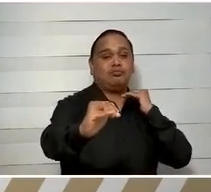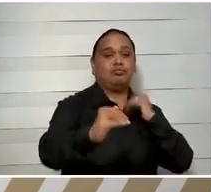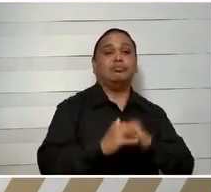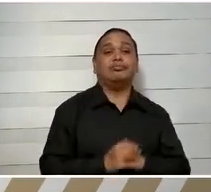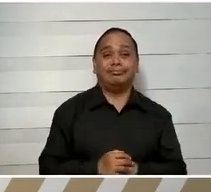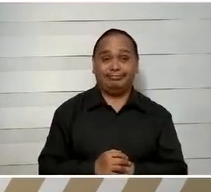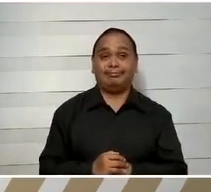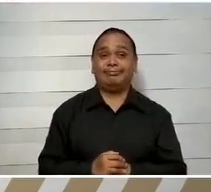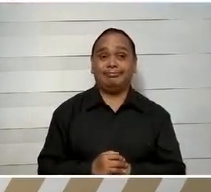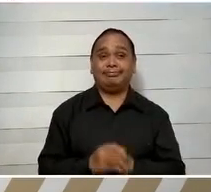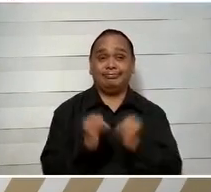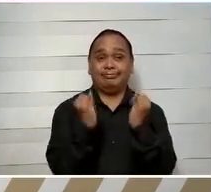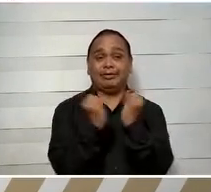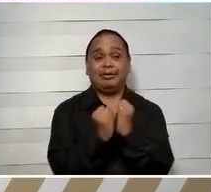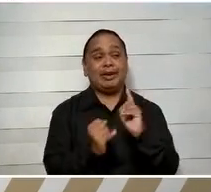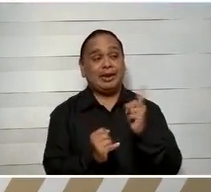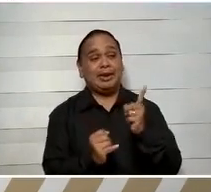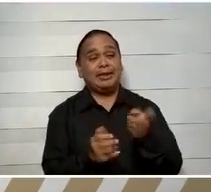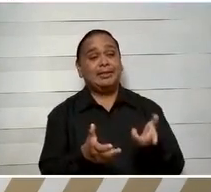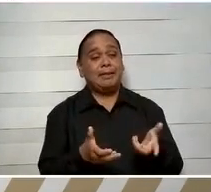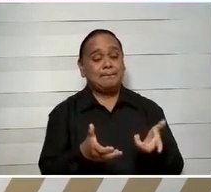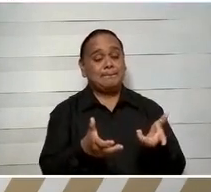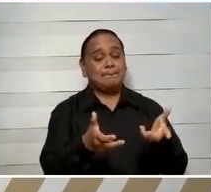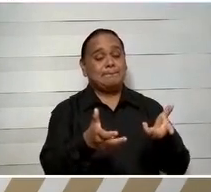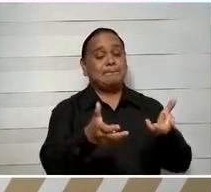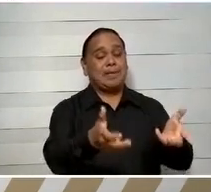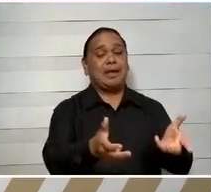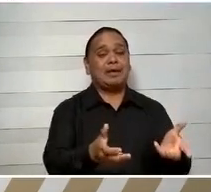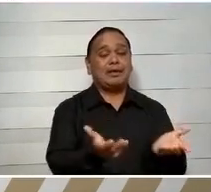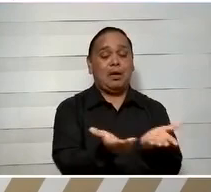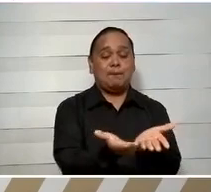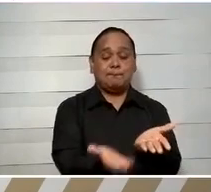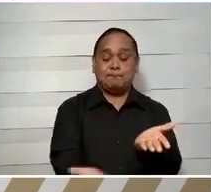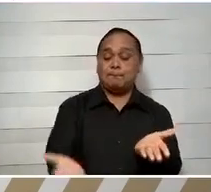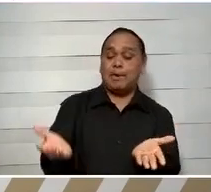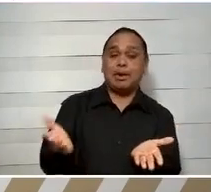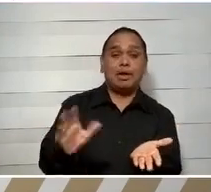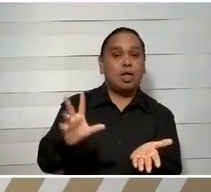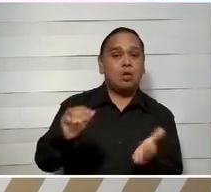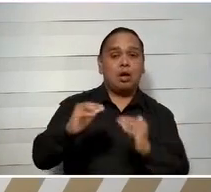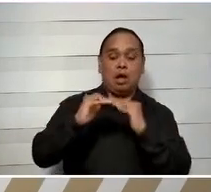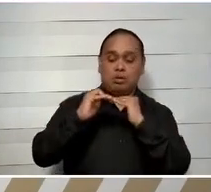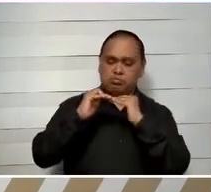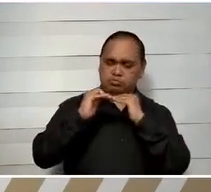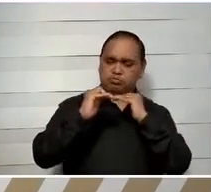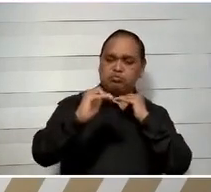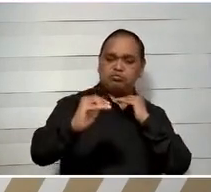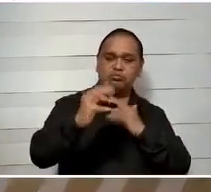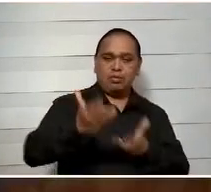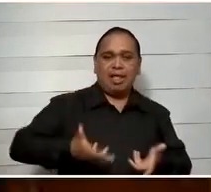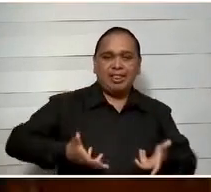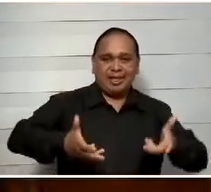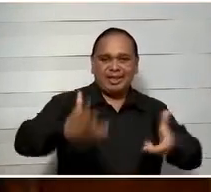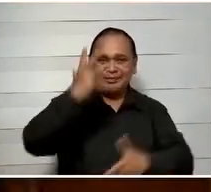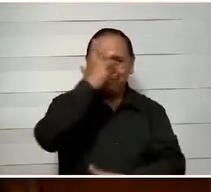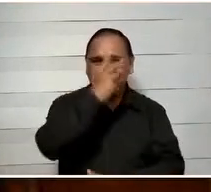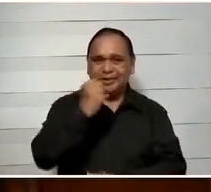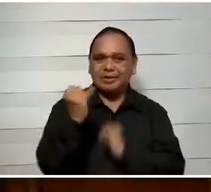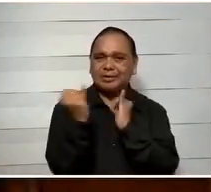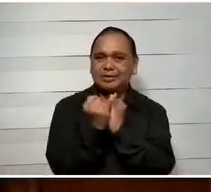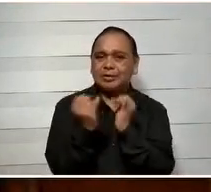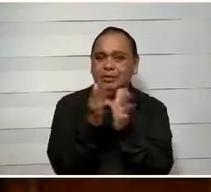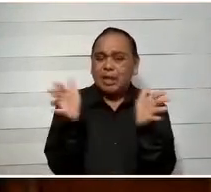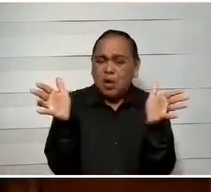se les ha puesto, no solo digamos el bache, el asfalto, hacen calles muy bonitas, incluso algunas más